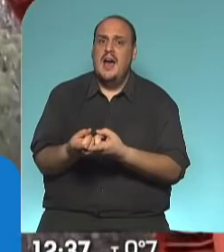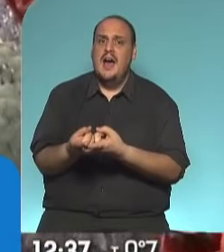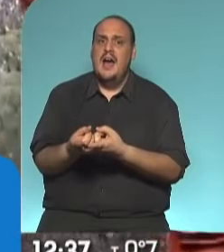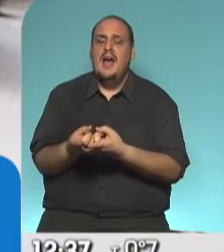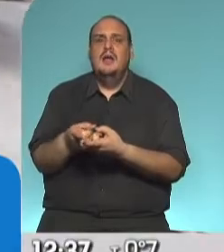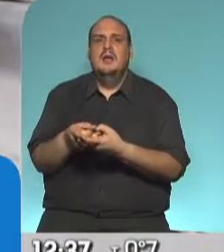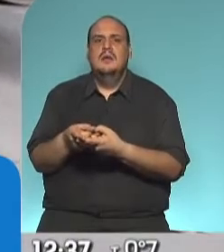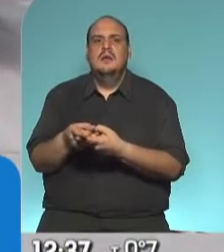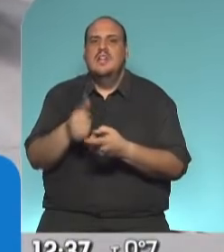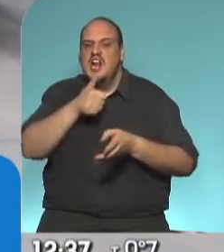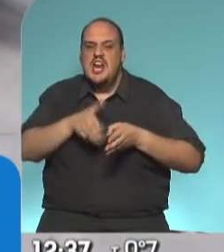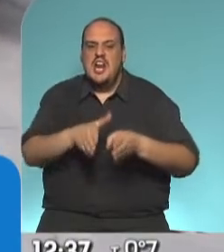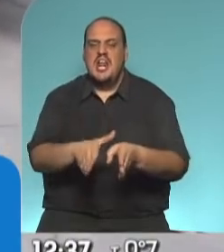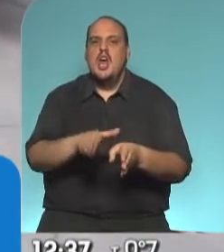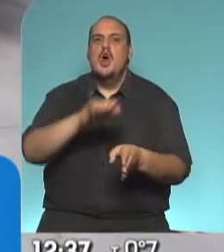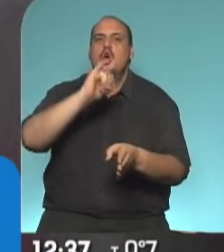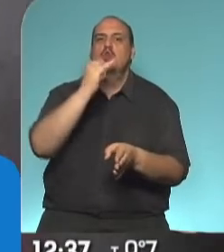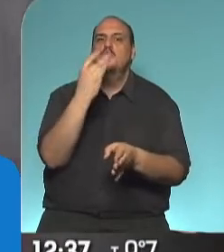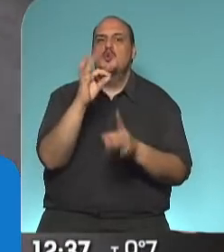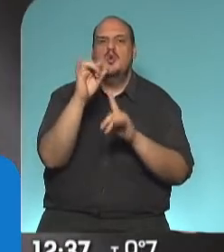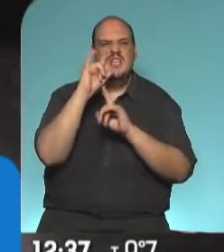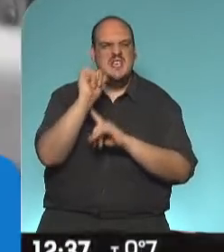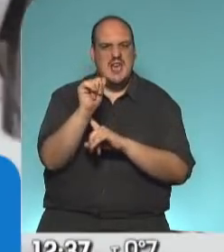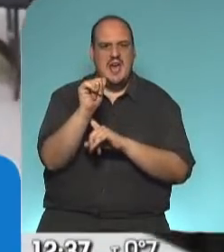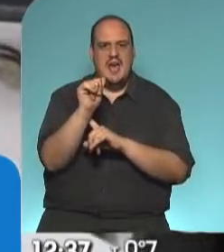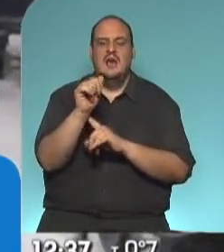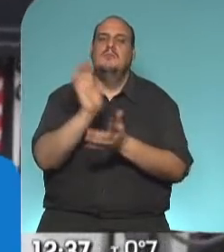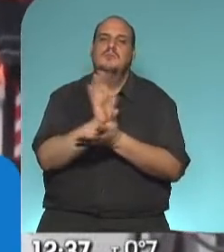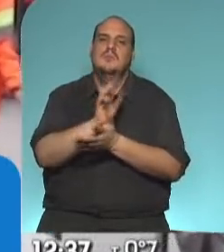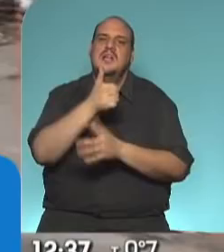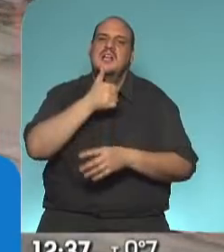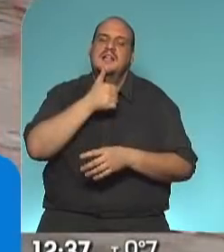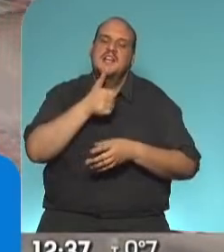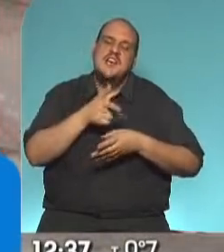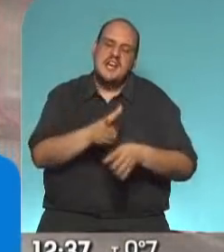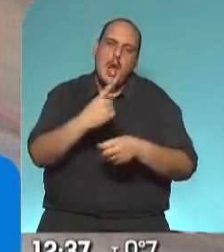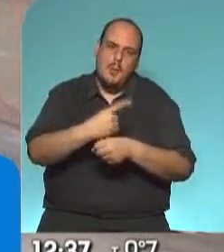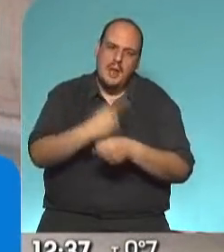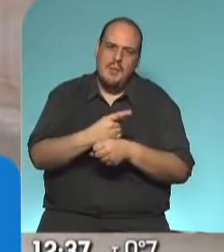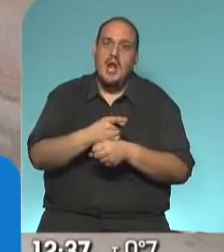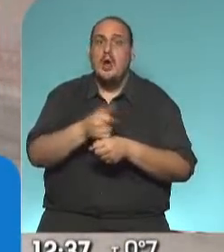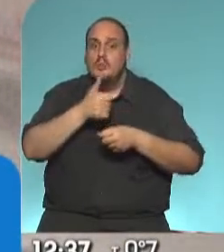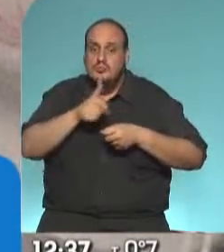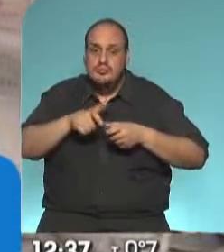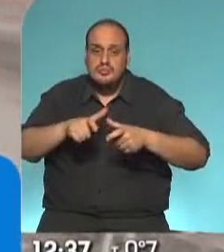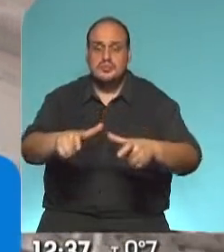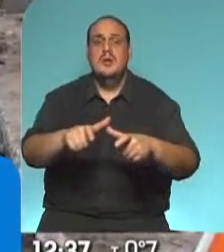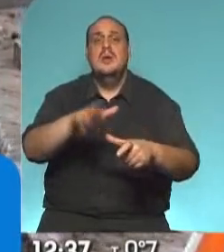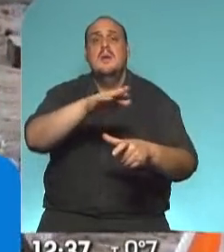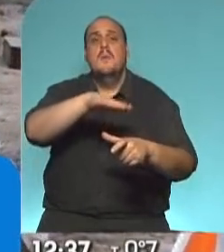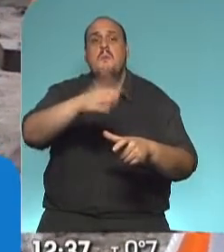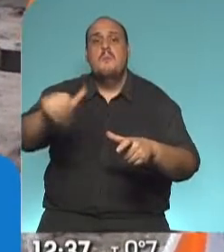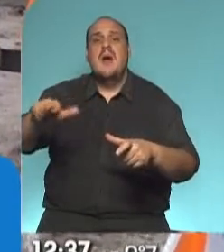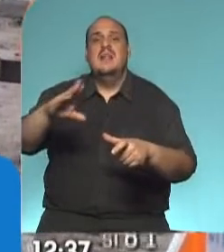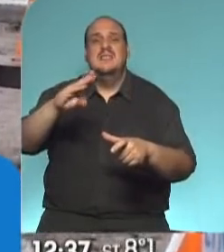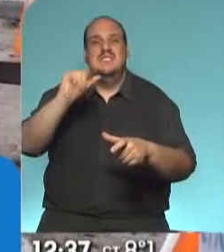descontaminar el río Suquía, conocido como río Primero, que desemboca en la laguna de Mar Chiquita, en el noreste